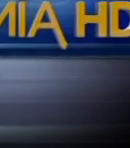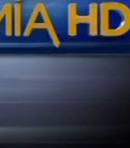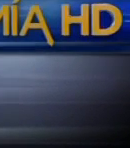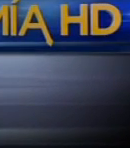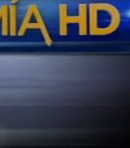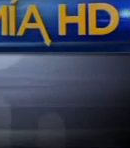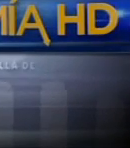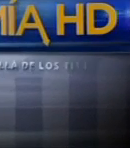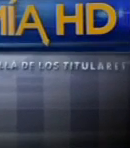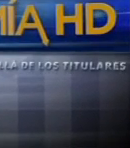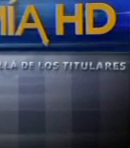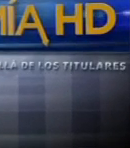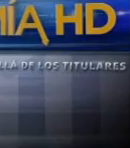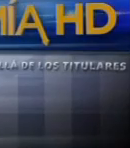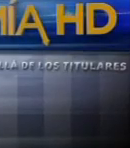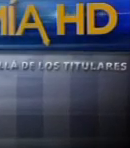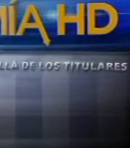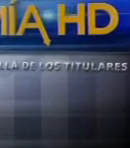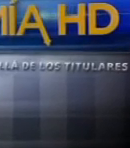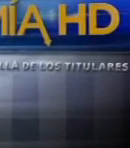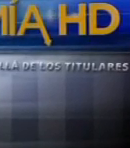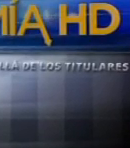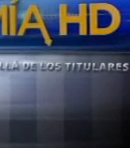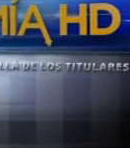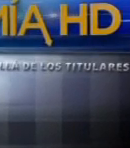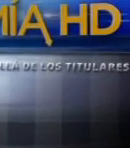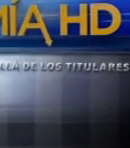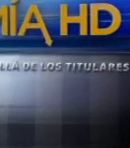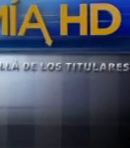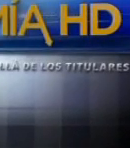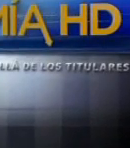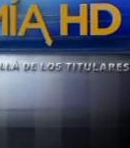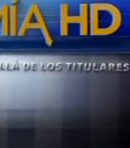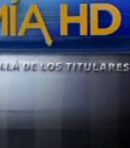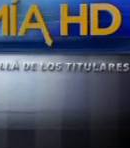Estás viendo Economía HD.